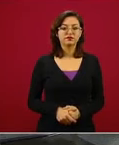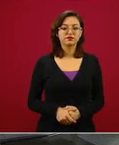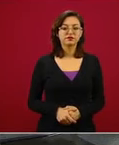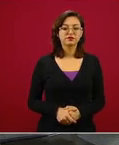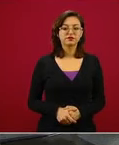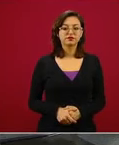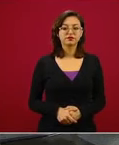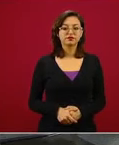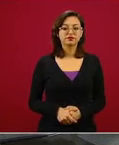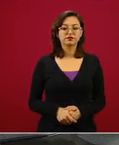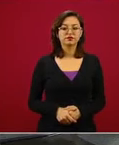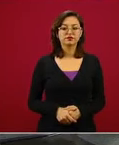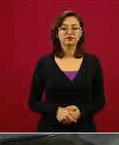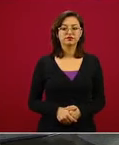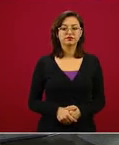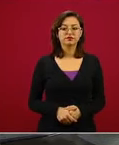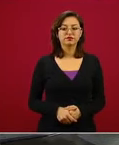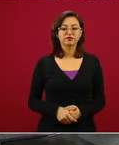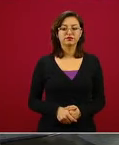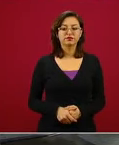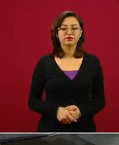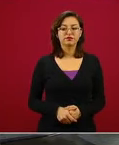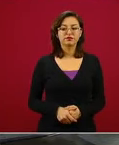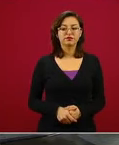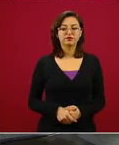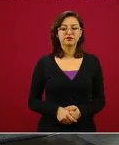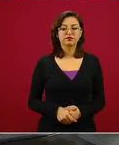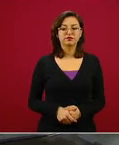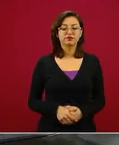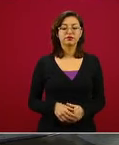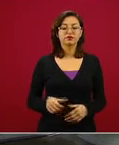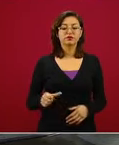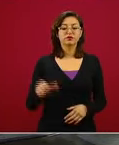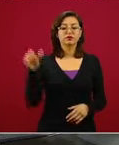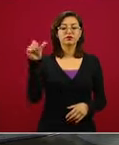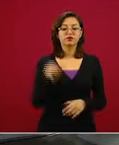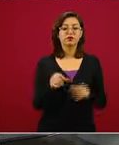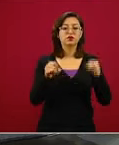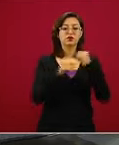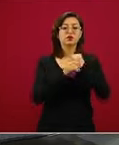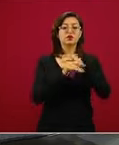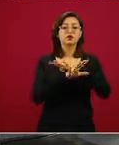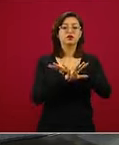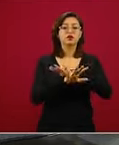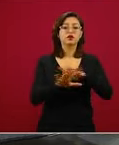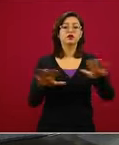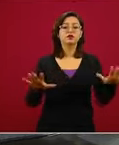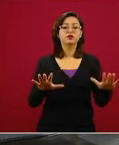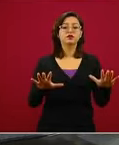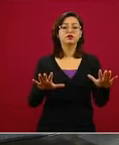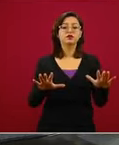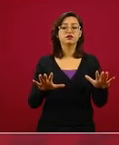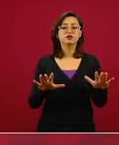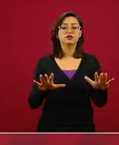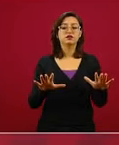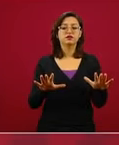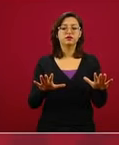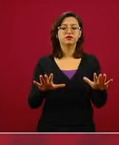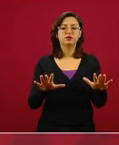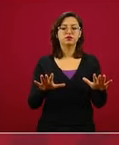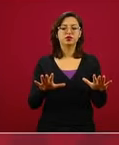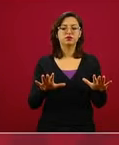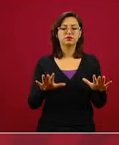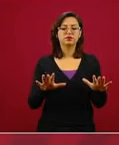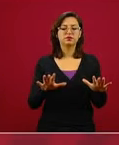El día de hoy vamos a informar al pueblo de México sobre